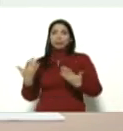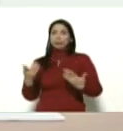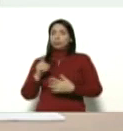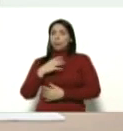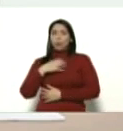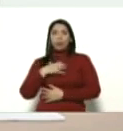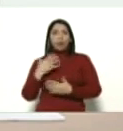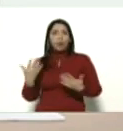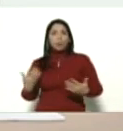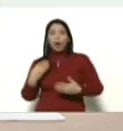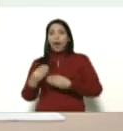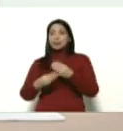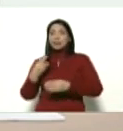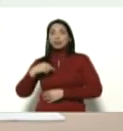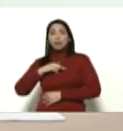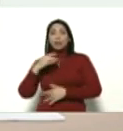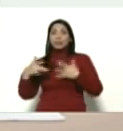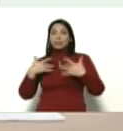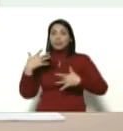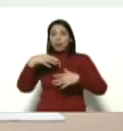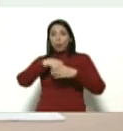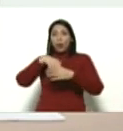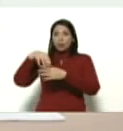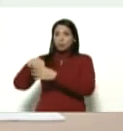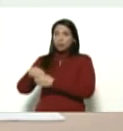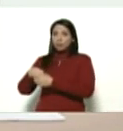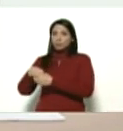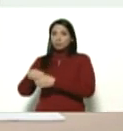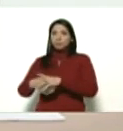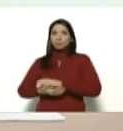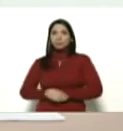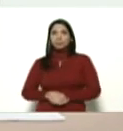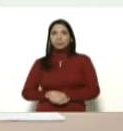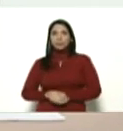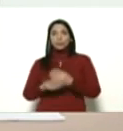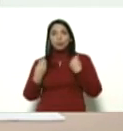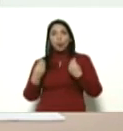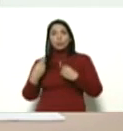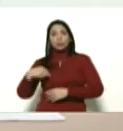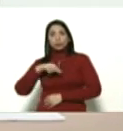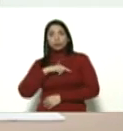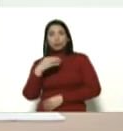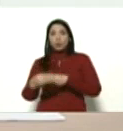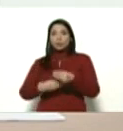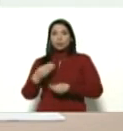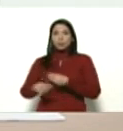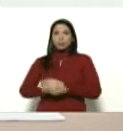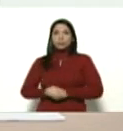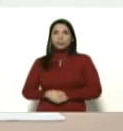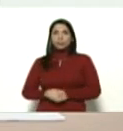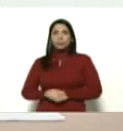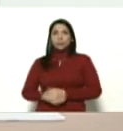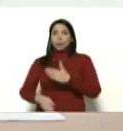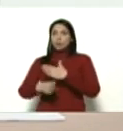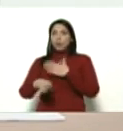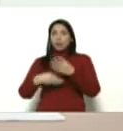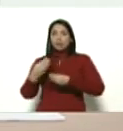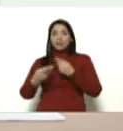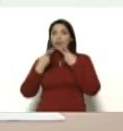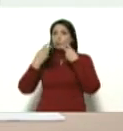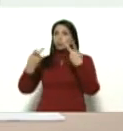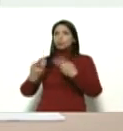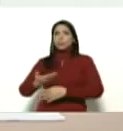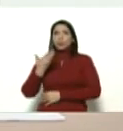Vamos a hacer nuestra actividad en cuarentena como la estamos haciendo, voy a hacer anuncios muy